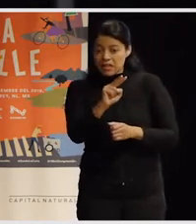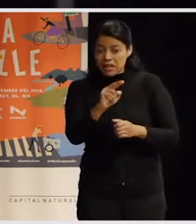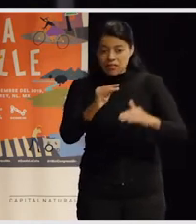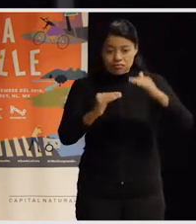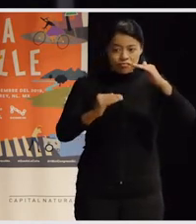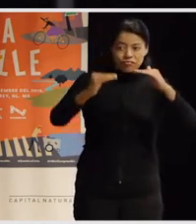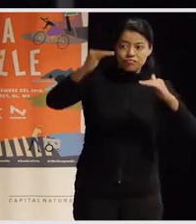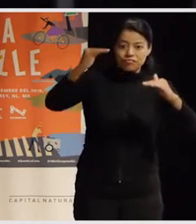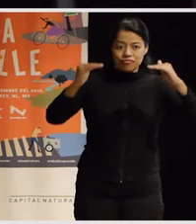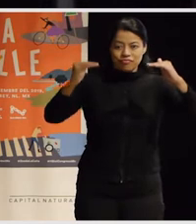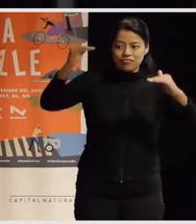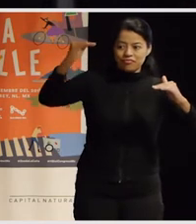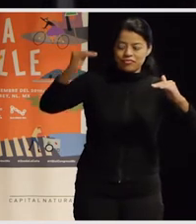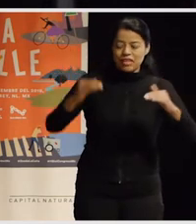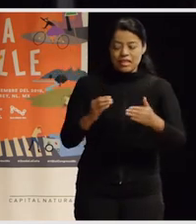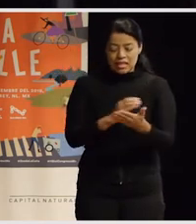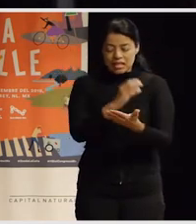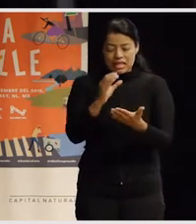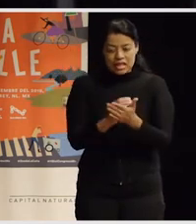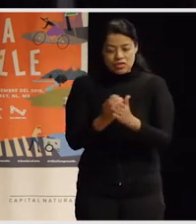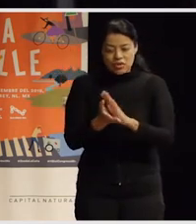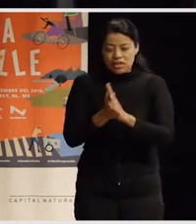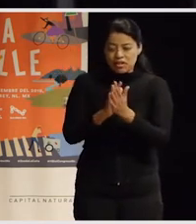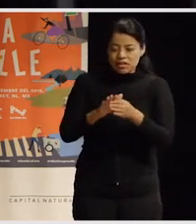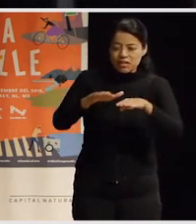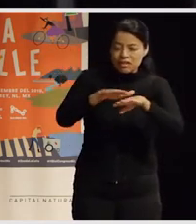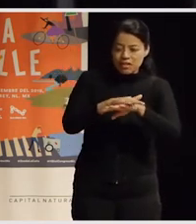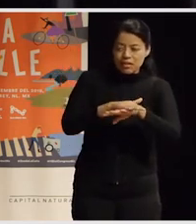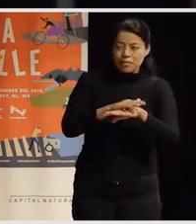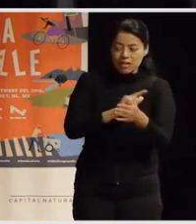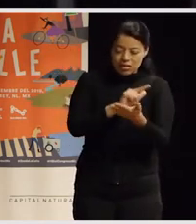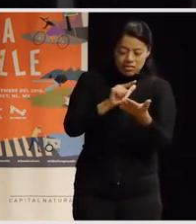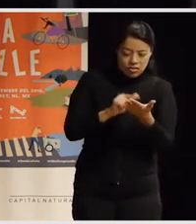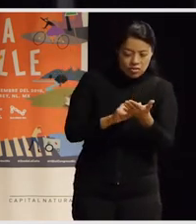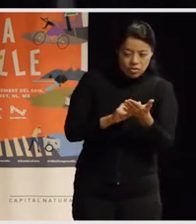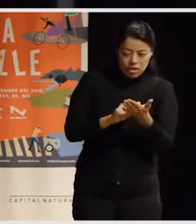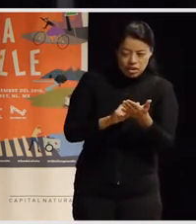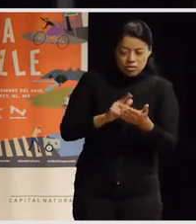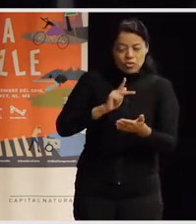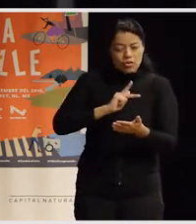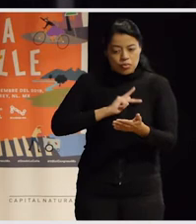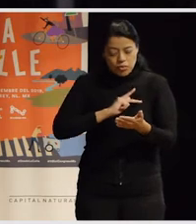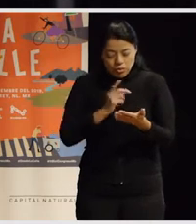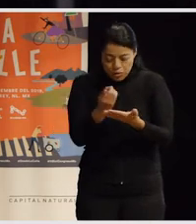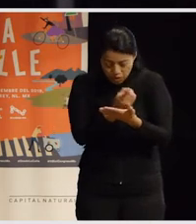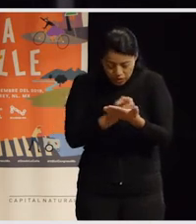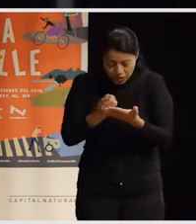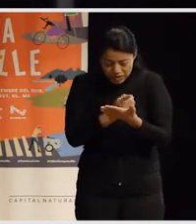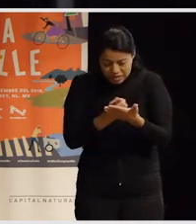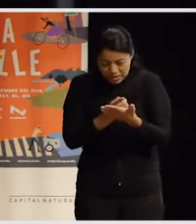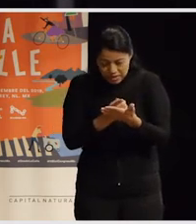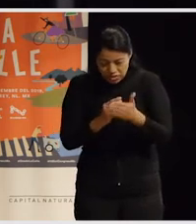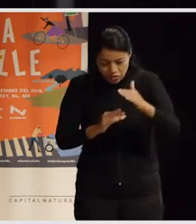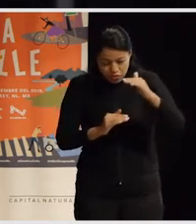la ciudad, cómo la ciudad se transforma en este lugar, este espacio en donde el propio diseño reproduce